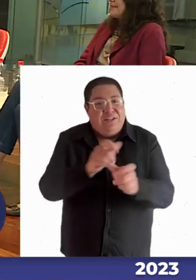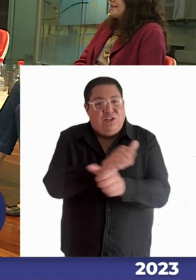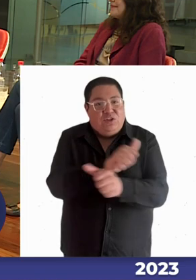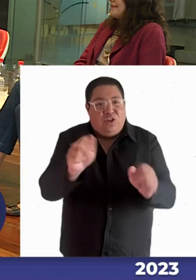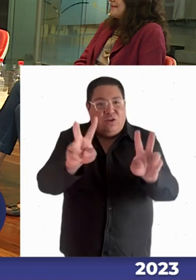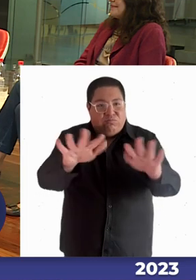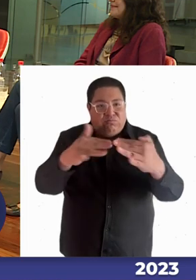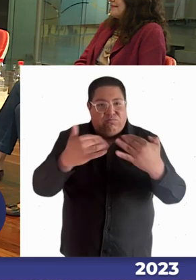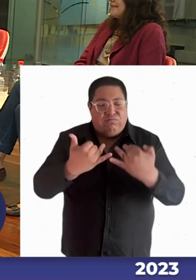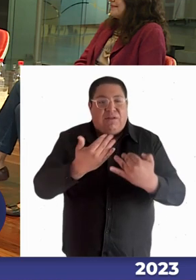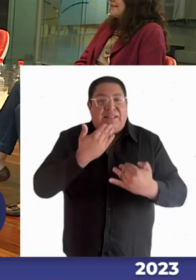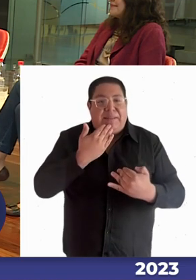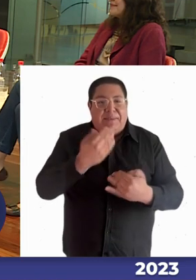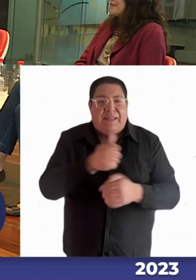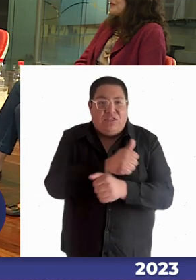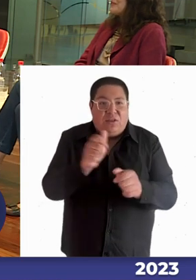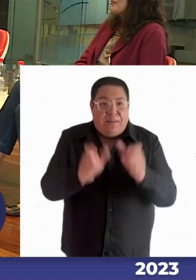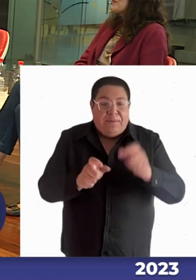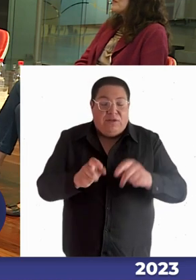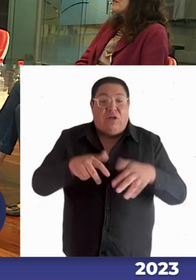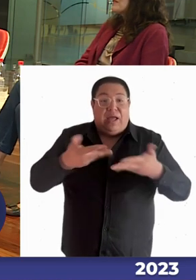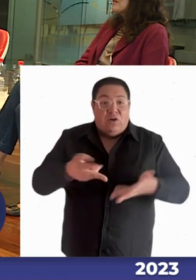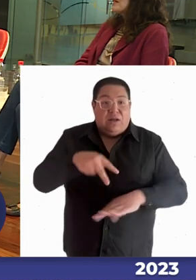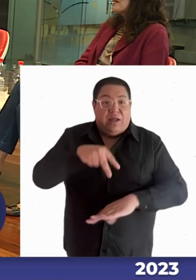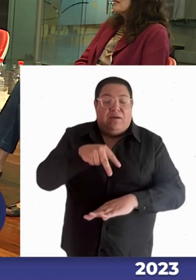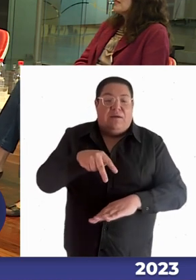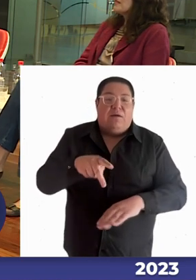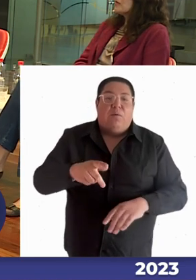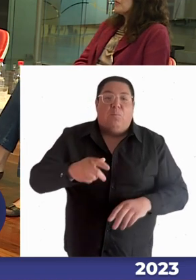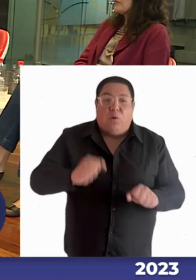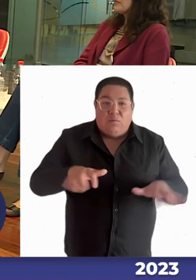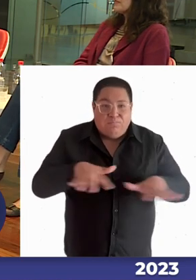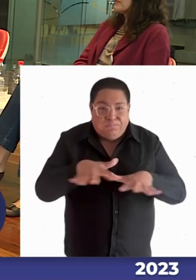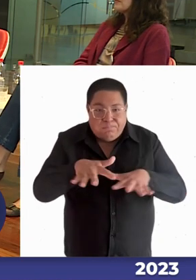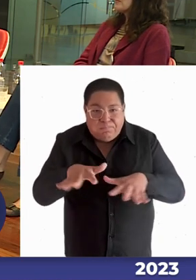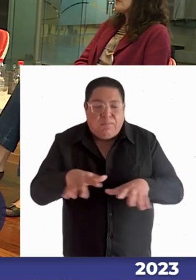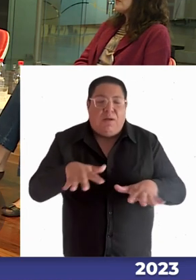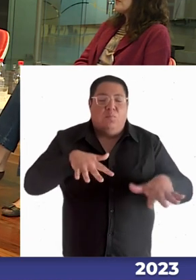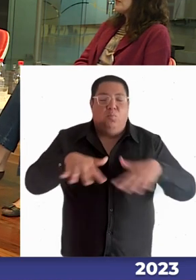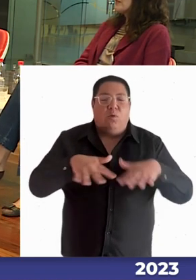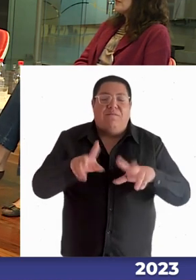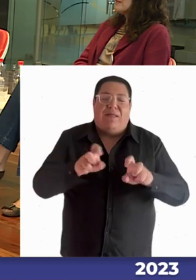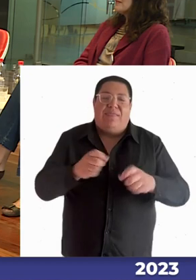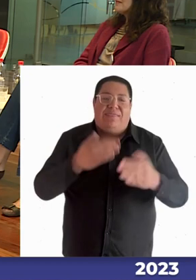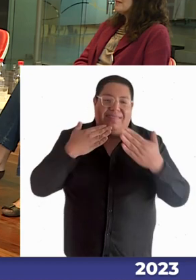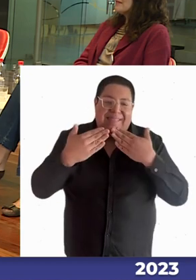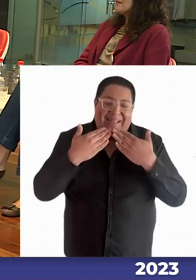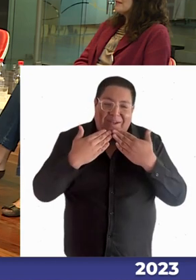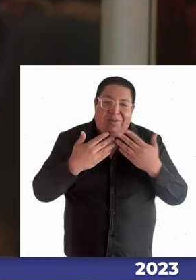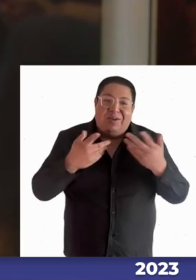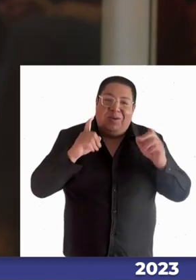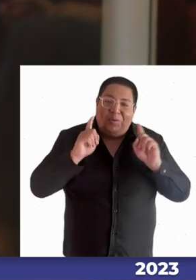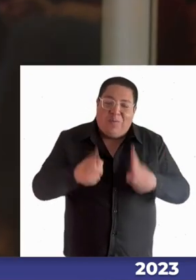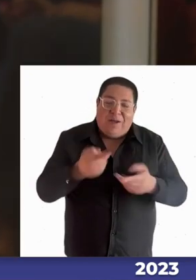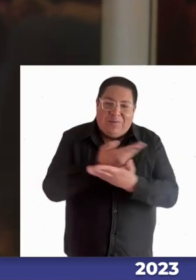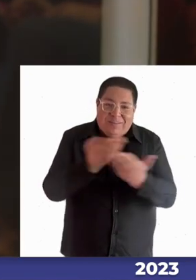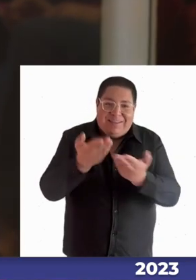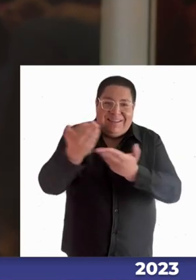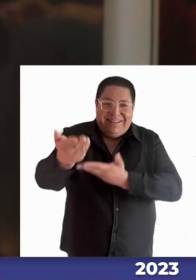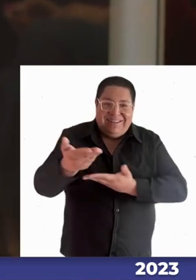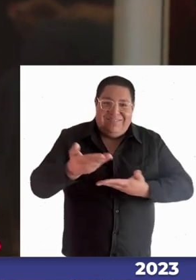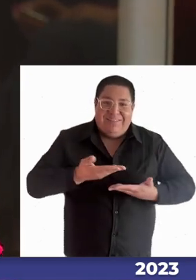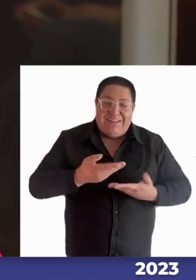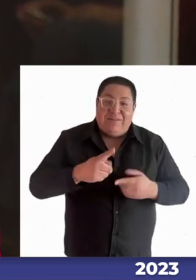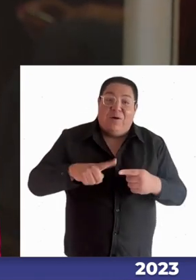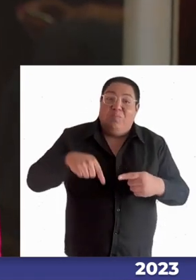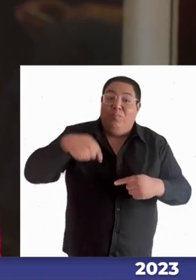hoy agradecer a todos quienes hacen presente esta jornada de diálogo y desde ya los dejamos invitados al próximo